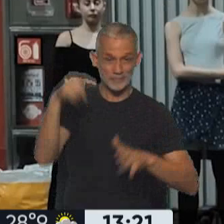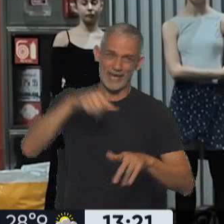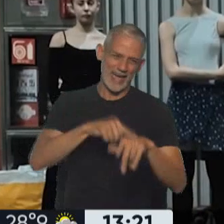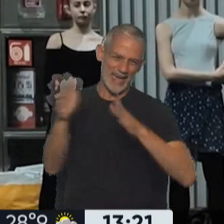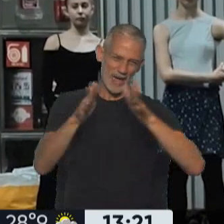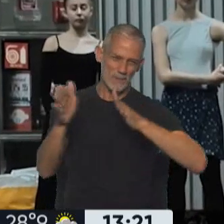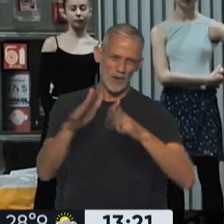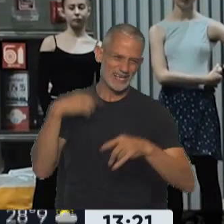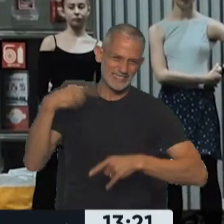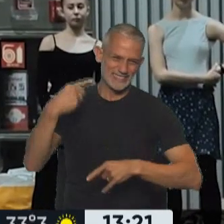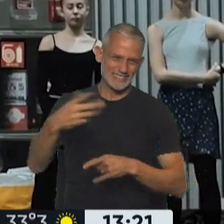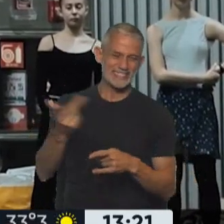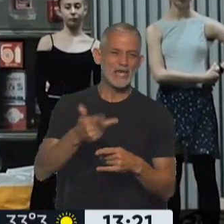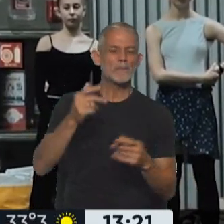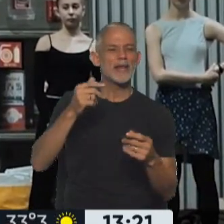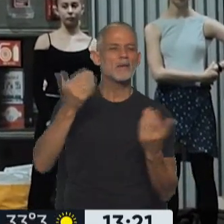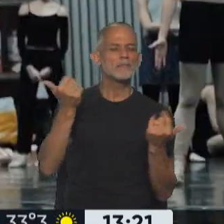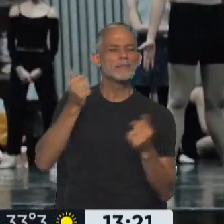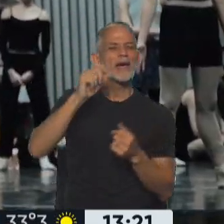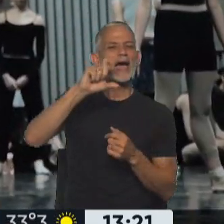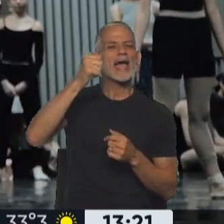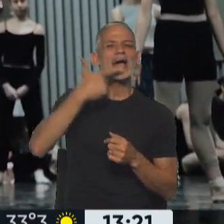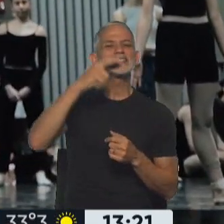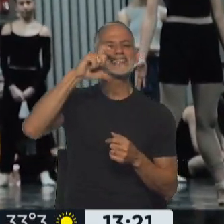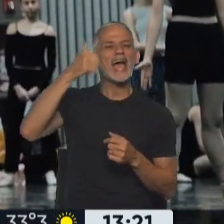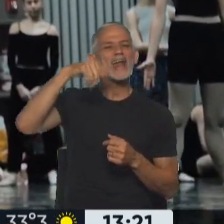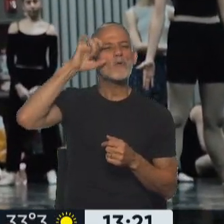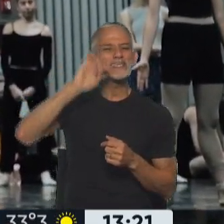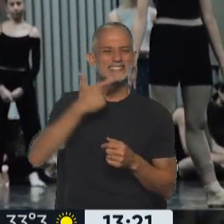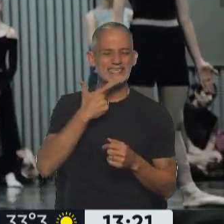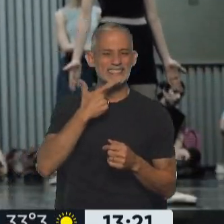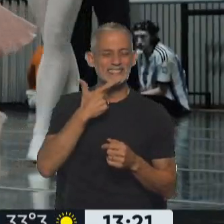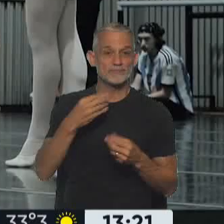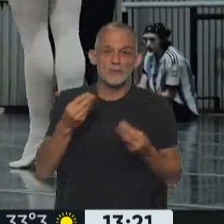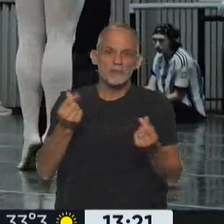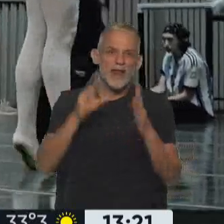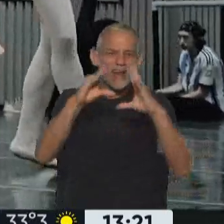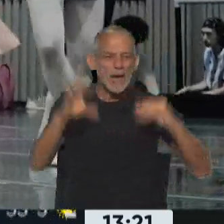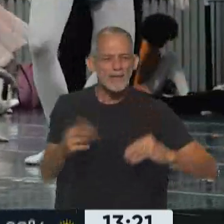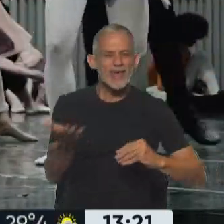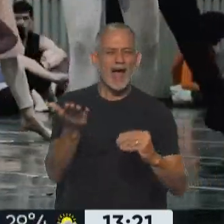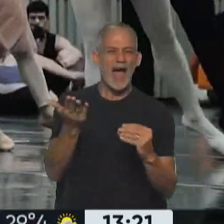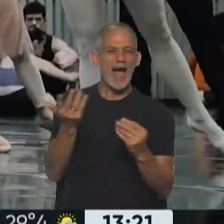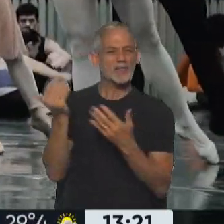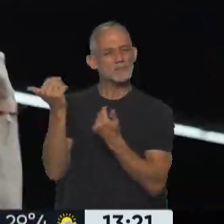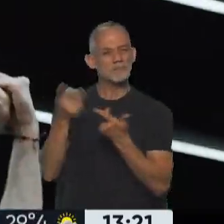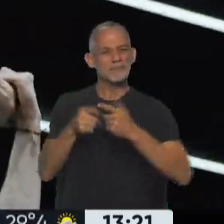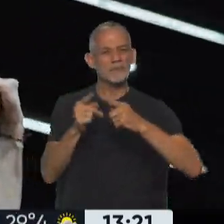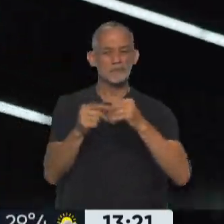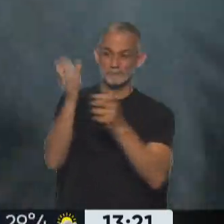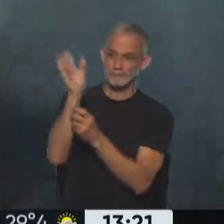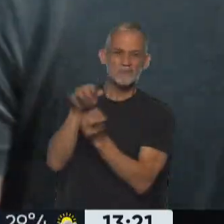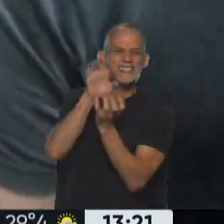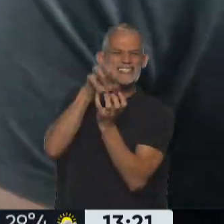época, que es un clásico, el cascanueces, una belleza que viene con el espíritu navideño, con ese cascanueces de madera que